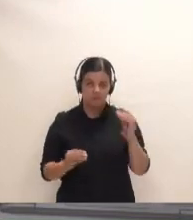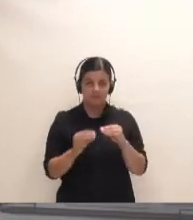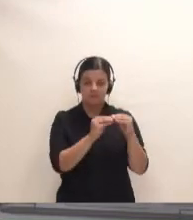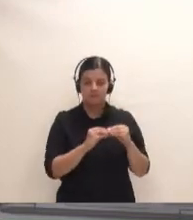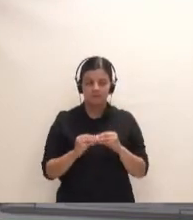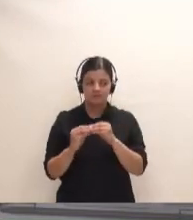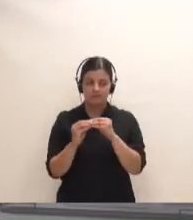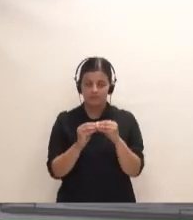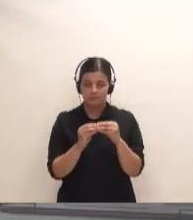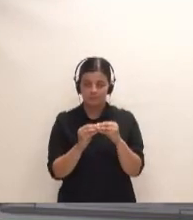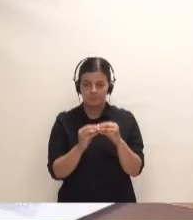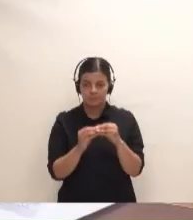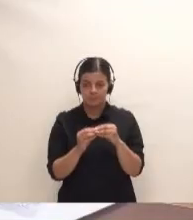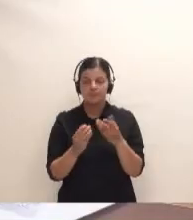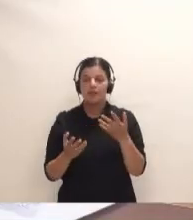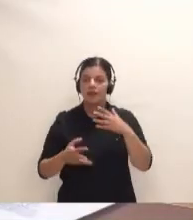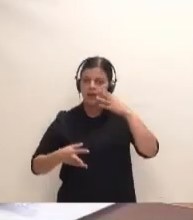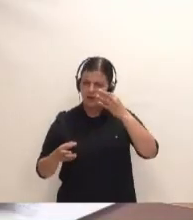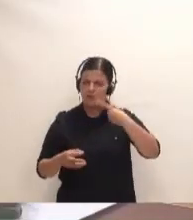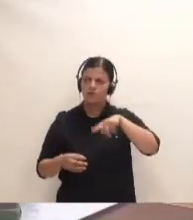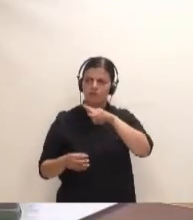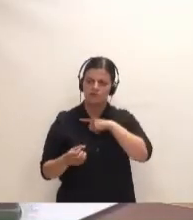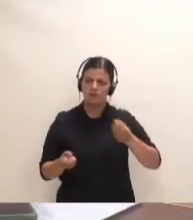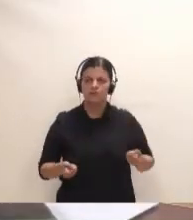a una posición que nosotros hemos intentado hacer constructiva,